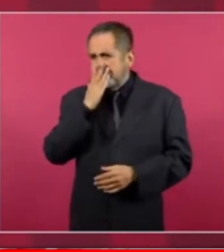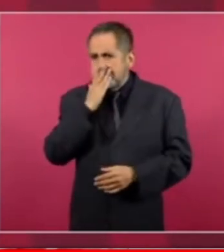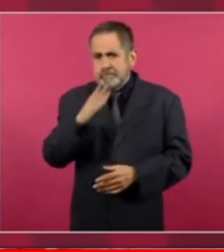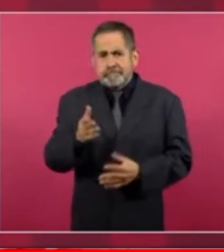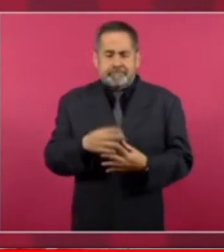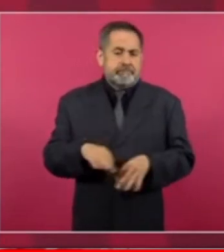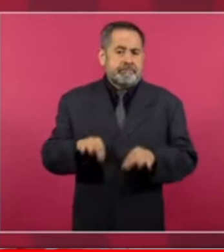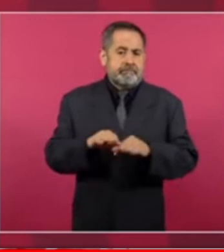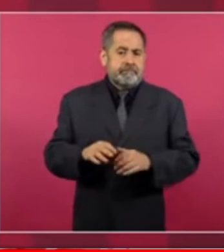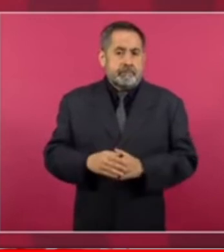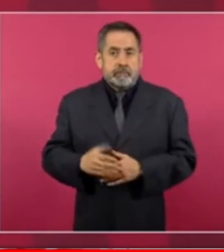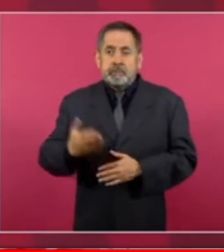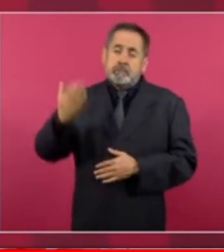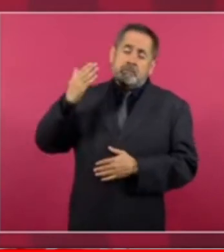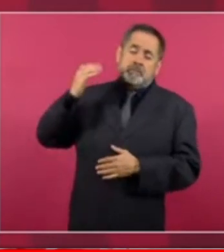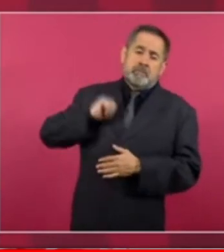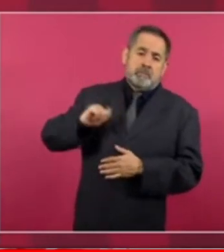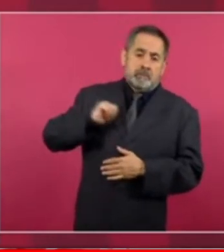porque antes no existían